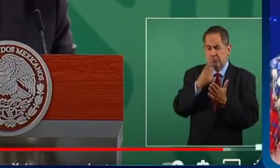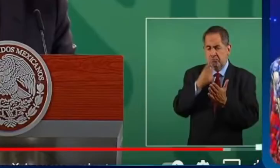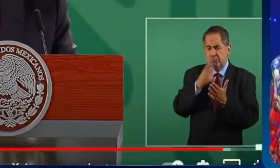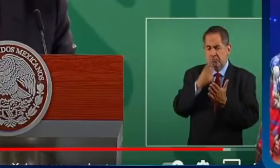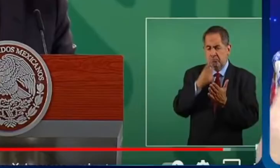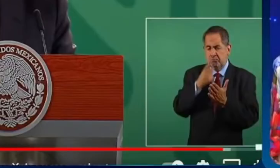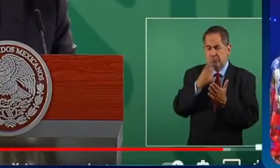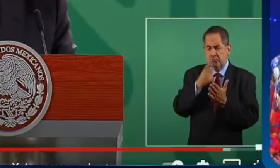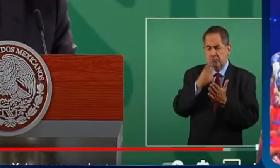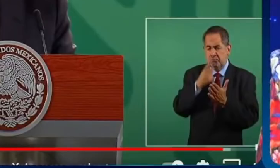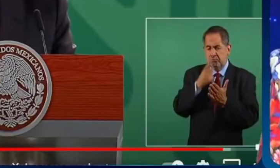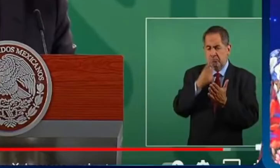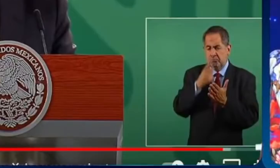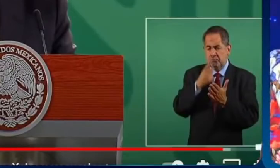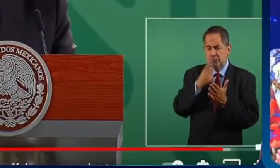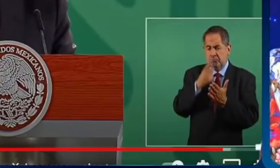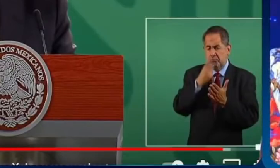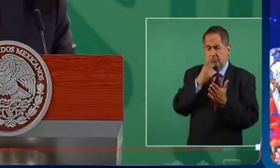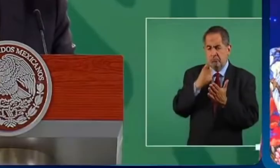revocación vamos a escuchar